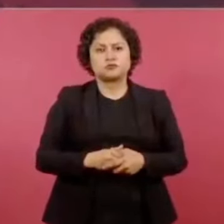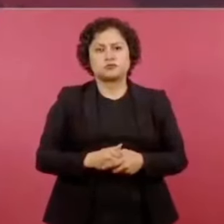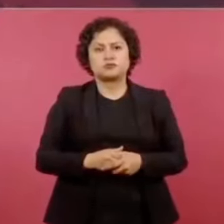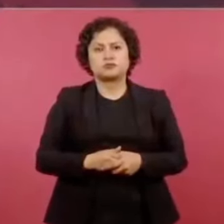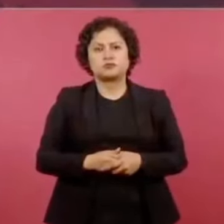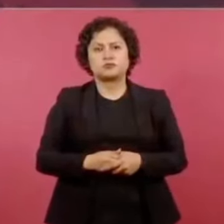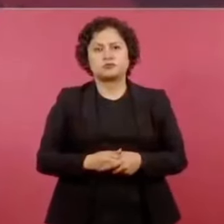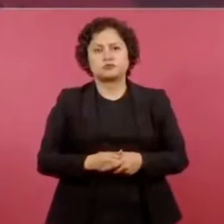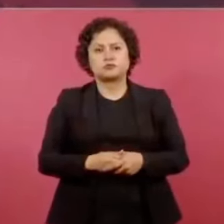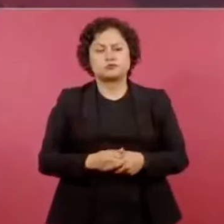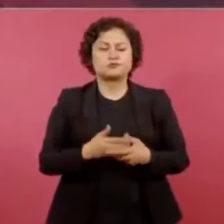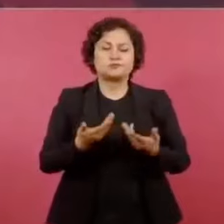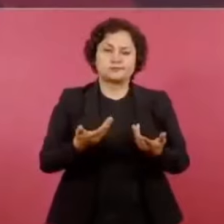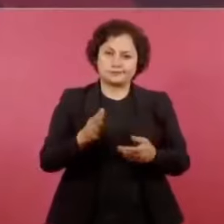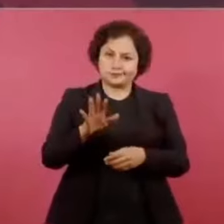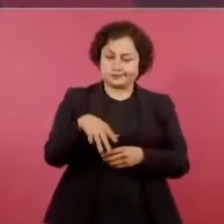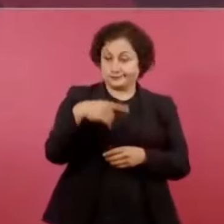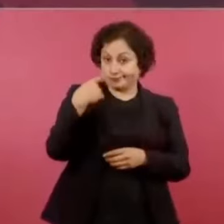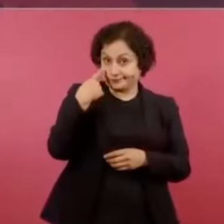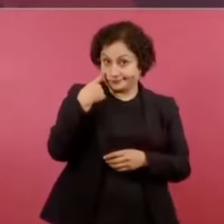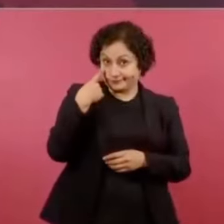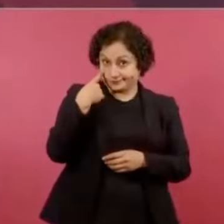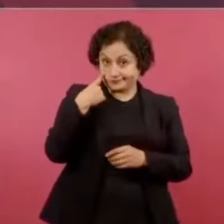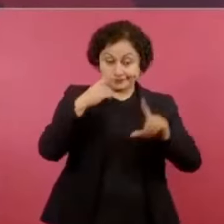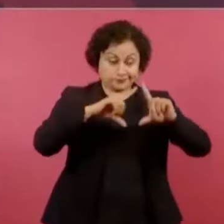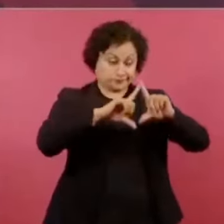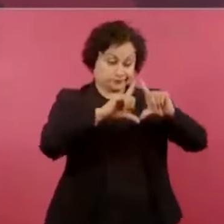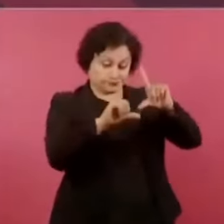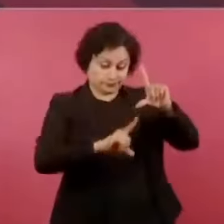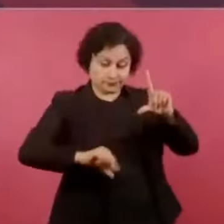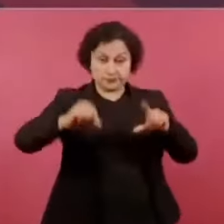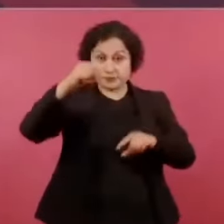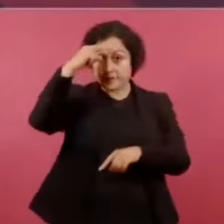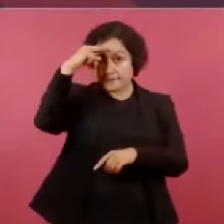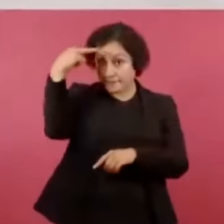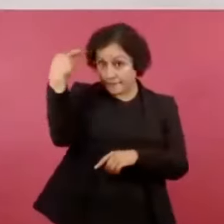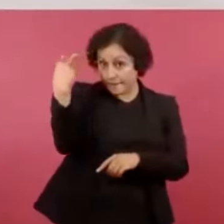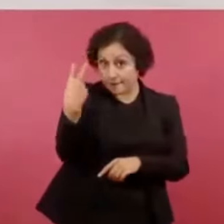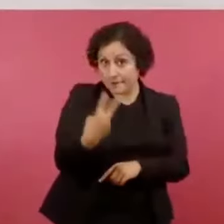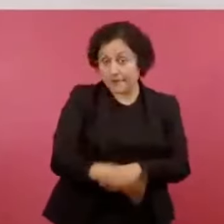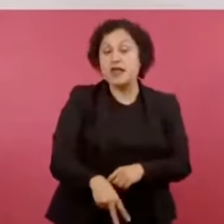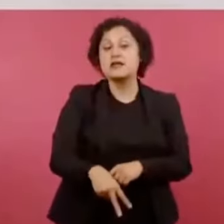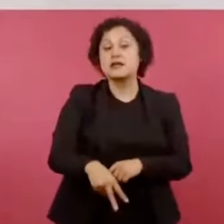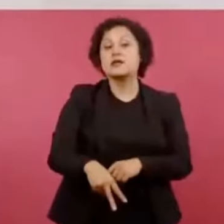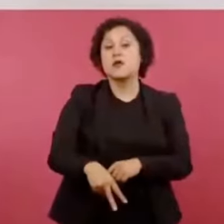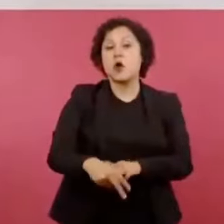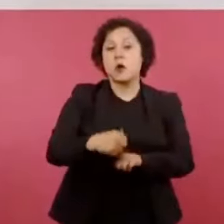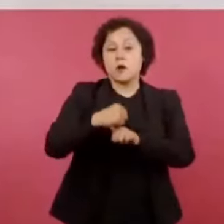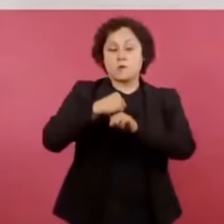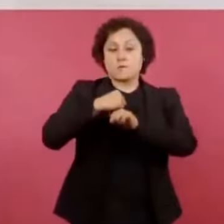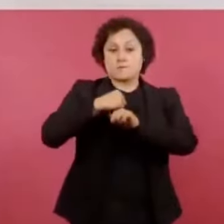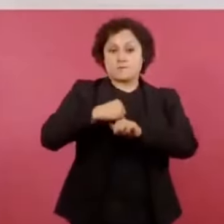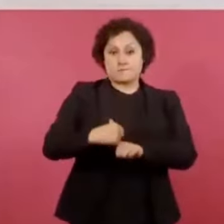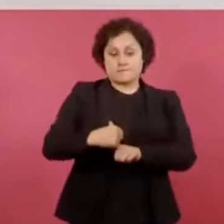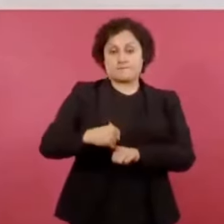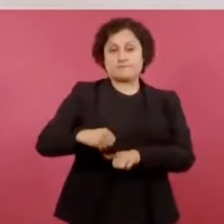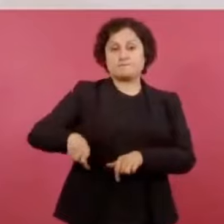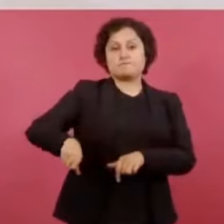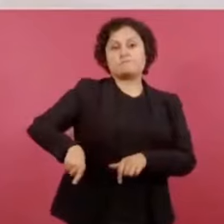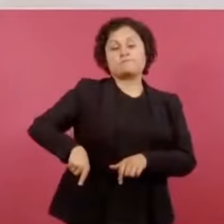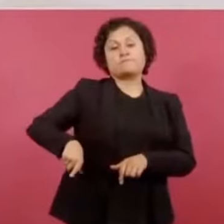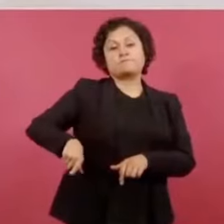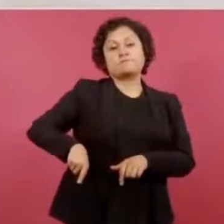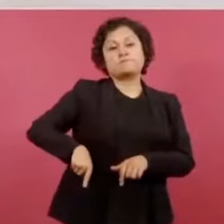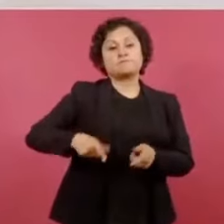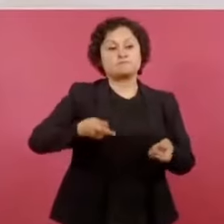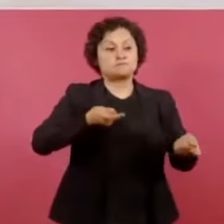Gobernar un país como México, este gran país, con este gran pueblo, merece de